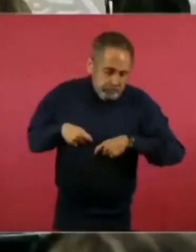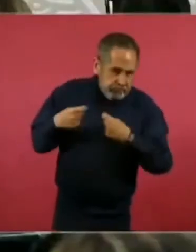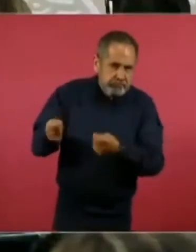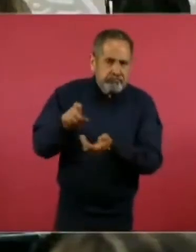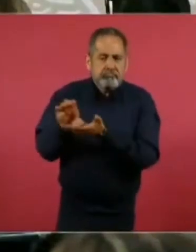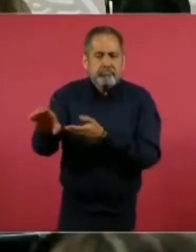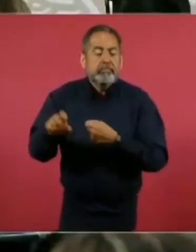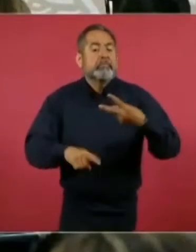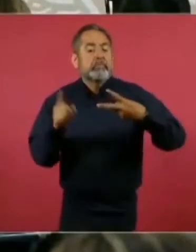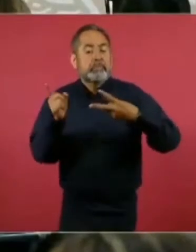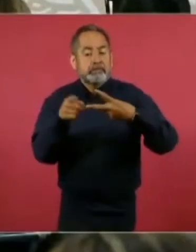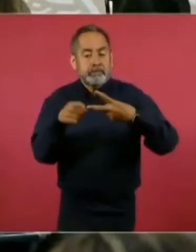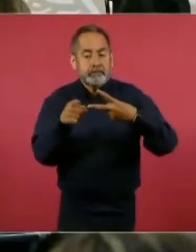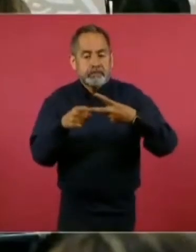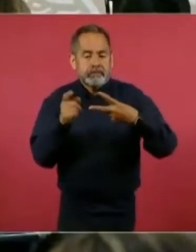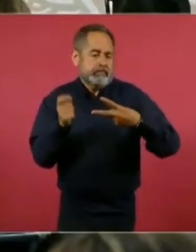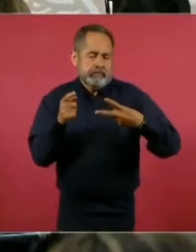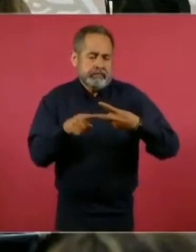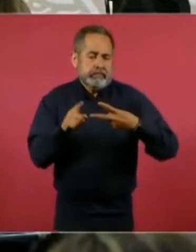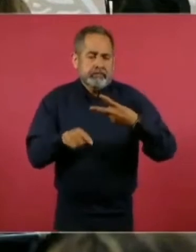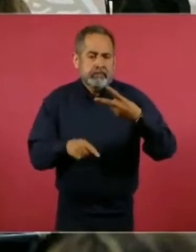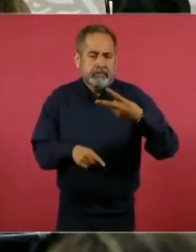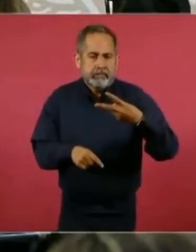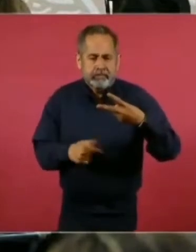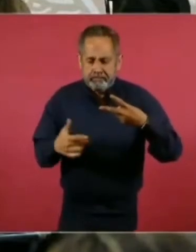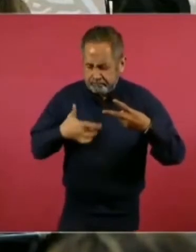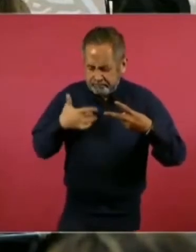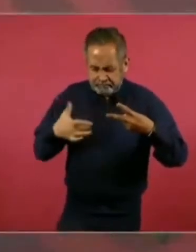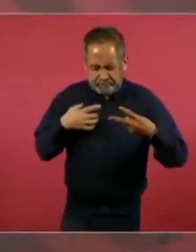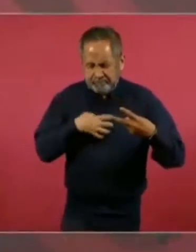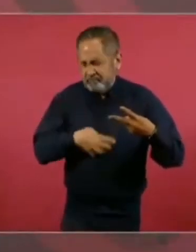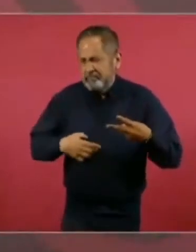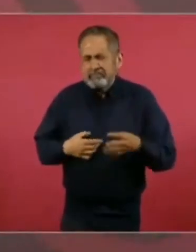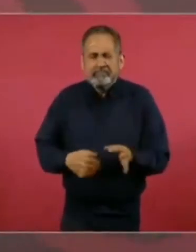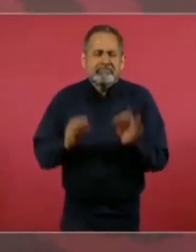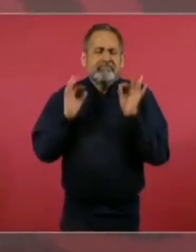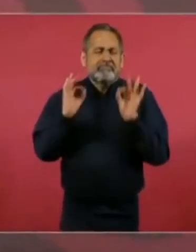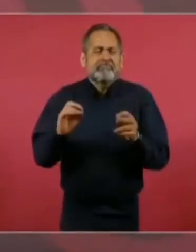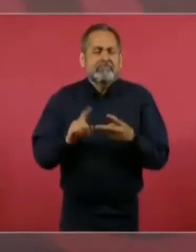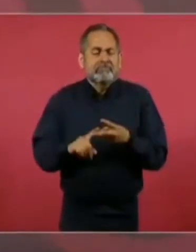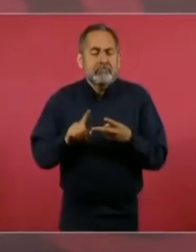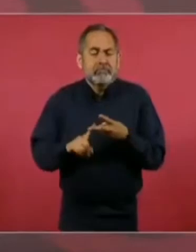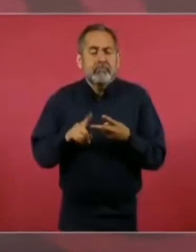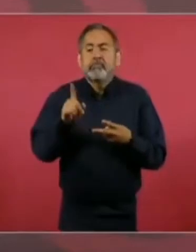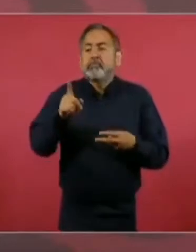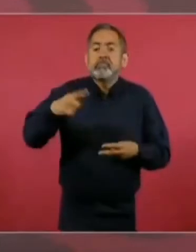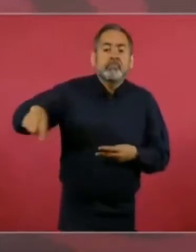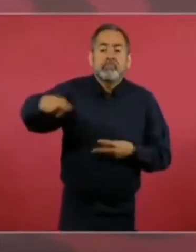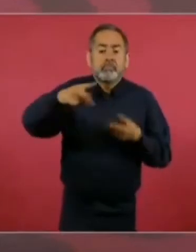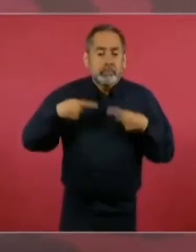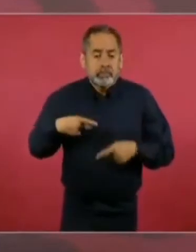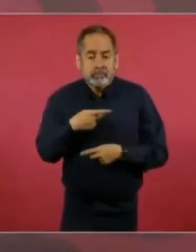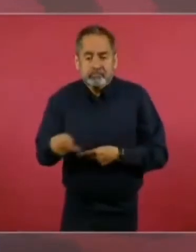lo segundo es eso, me siento muy satisfecho de que se redujo la pobreza.